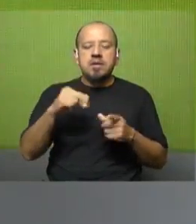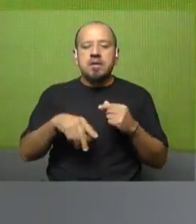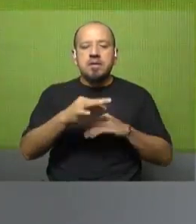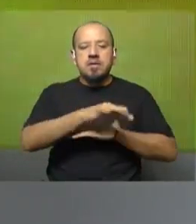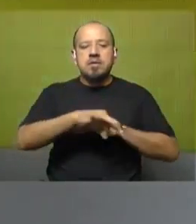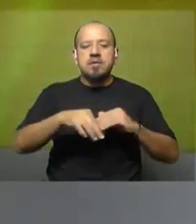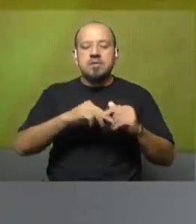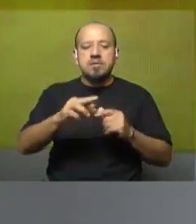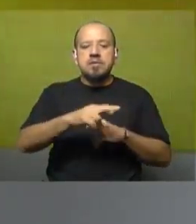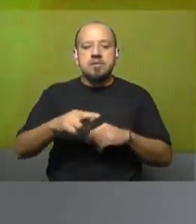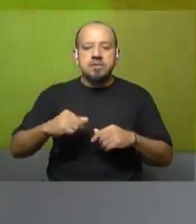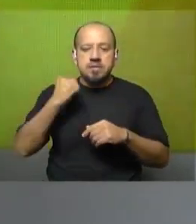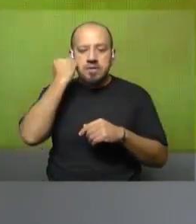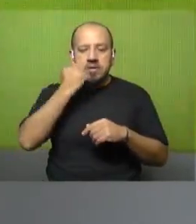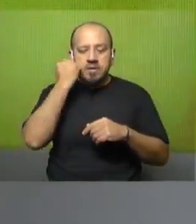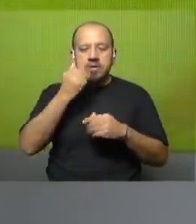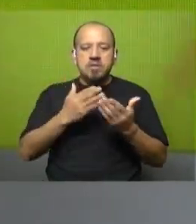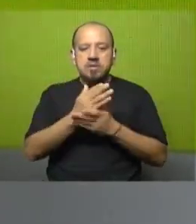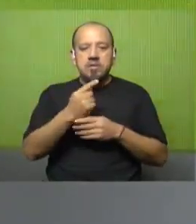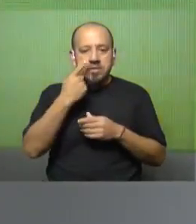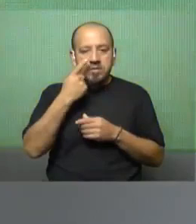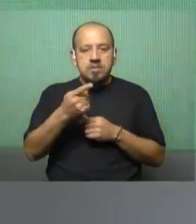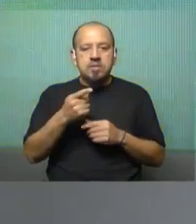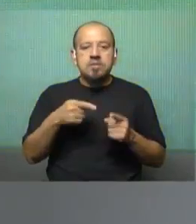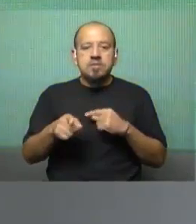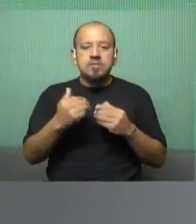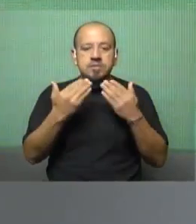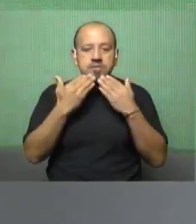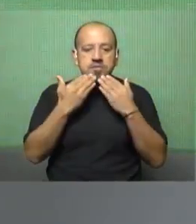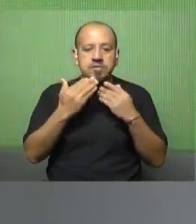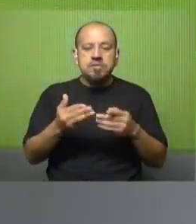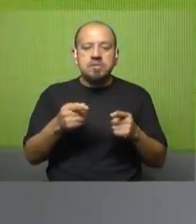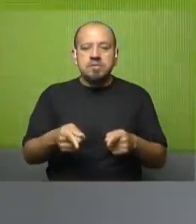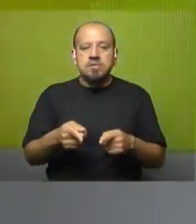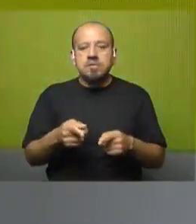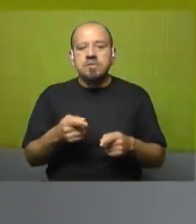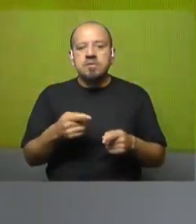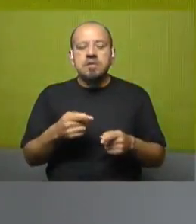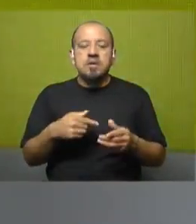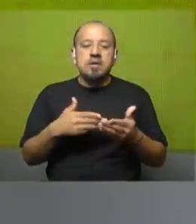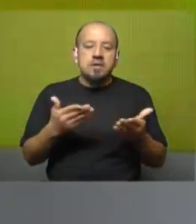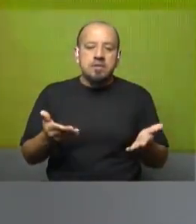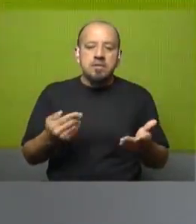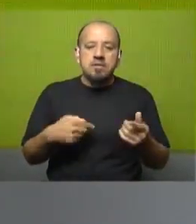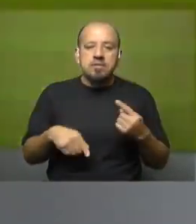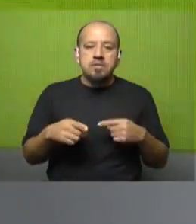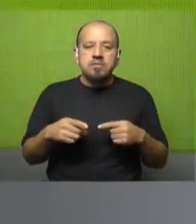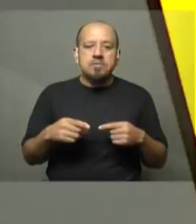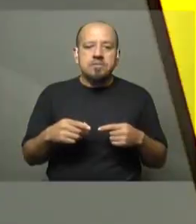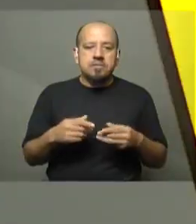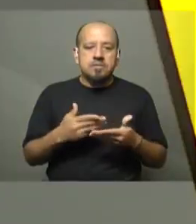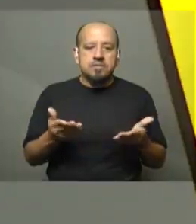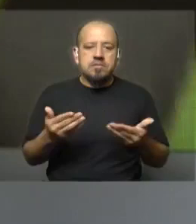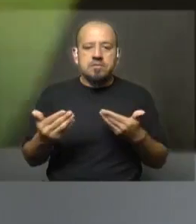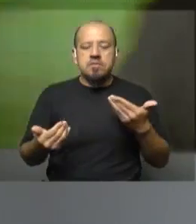Río Negro nos miran desde el principio de año. Así que a través de ellos, un agradecimiento a todos los que nos miran y que nos dan esa... De feedback, ¿no?